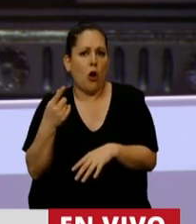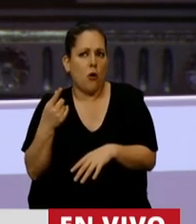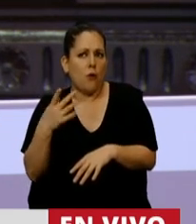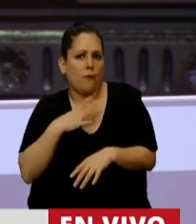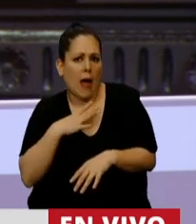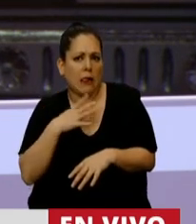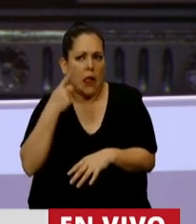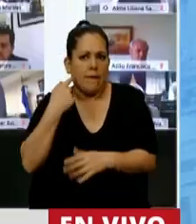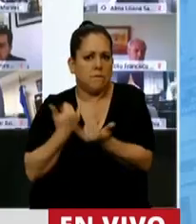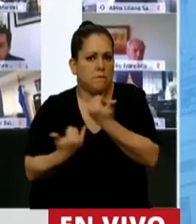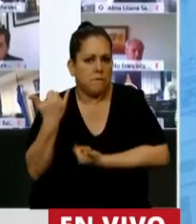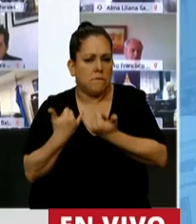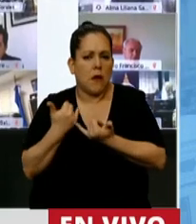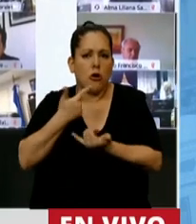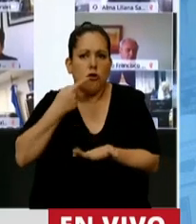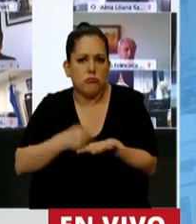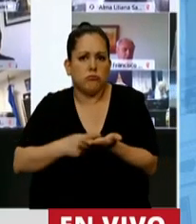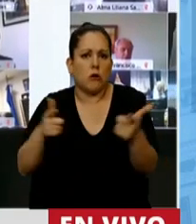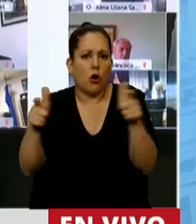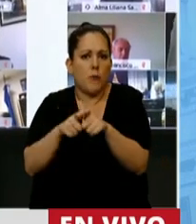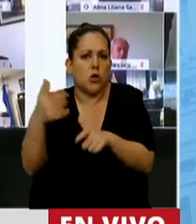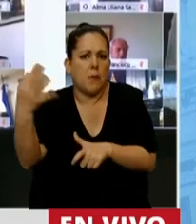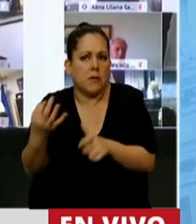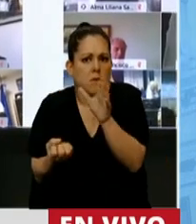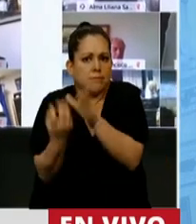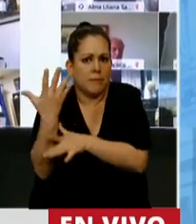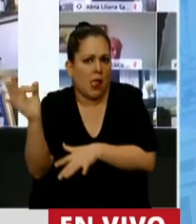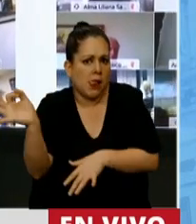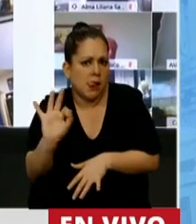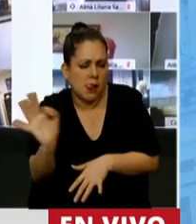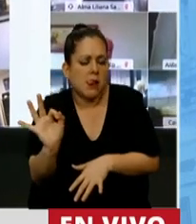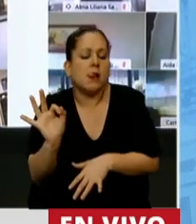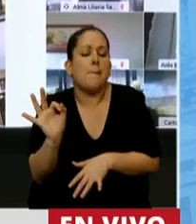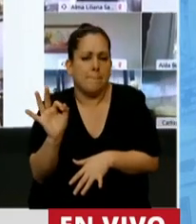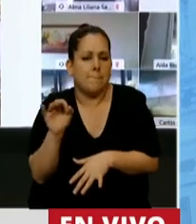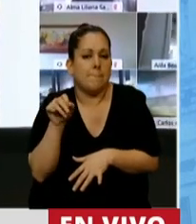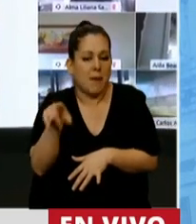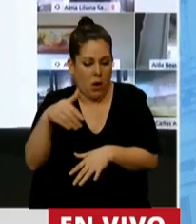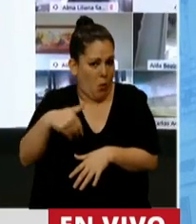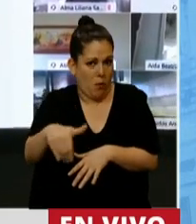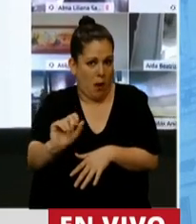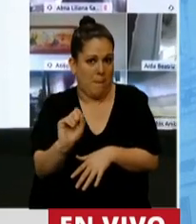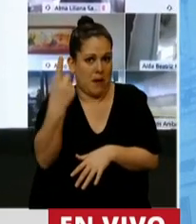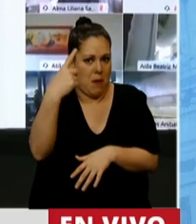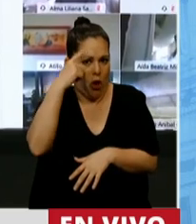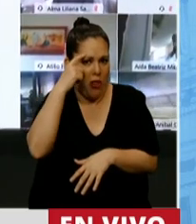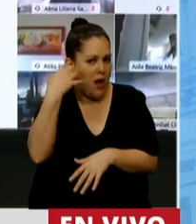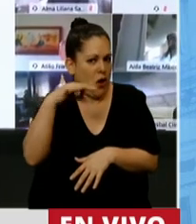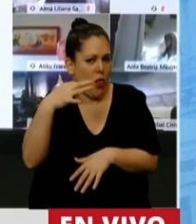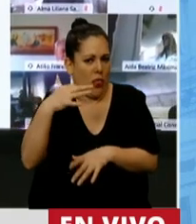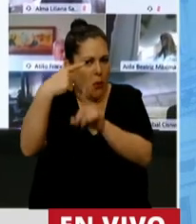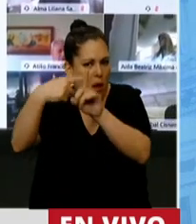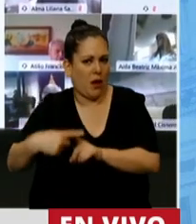dictaminado en la Comisión Especial, pero que va a tener que incidir a partir del 1 de enero y que claramente